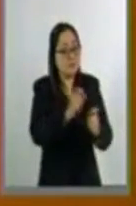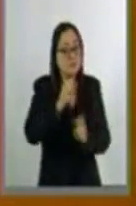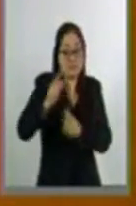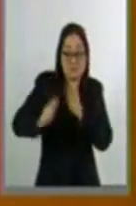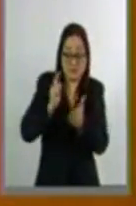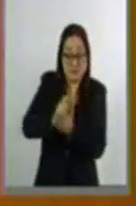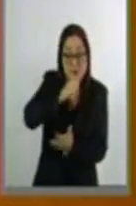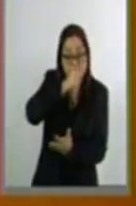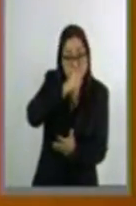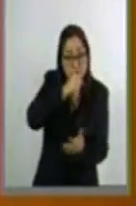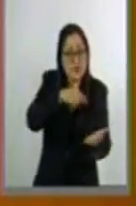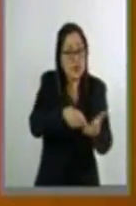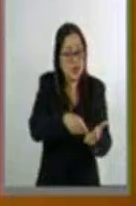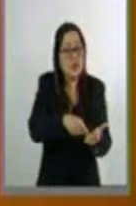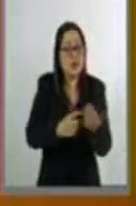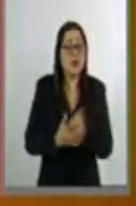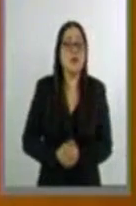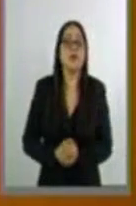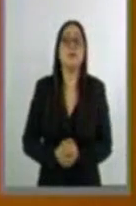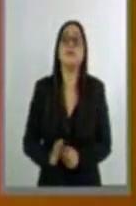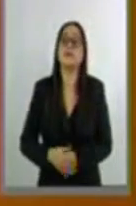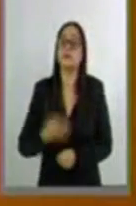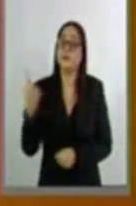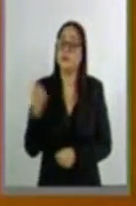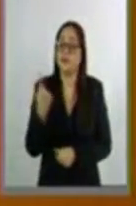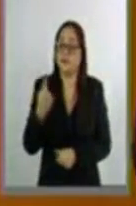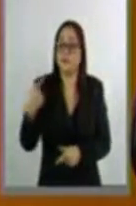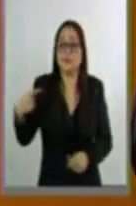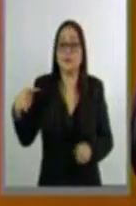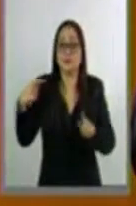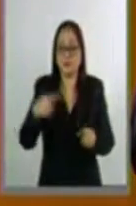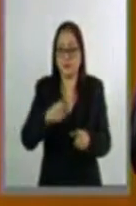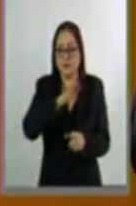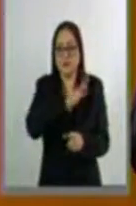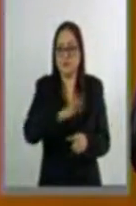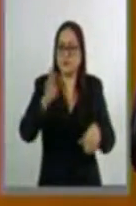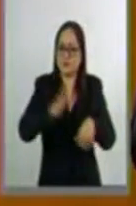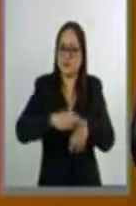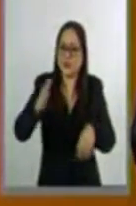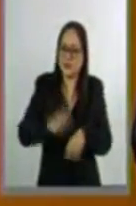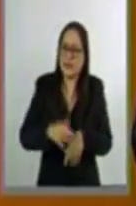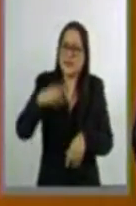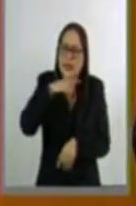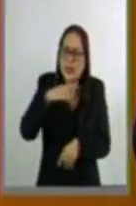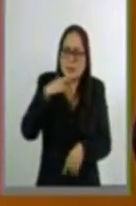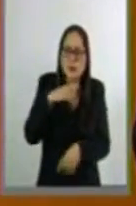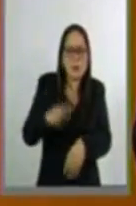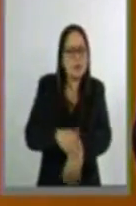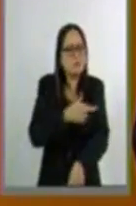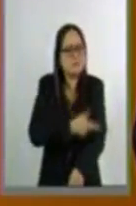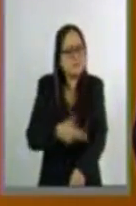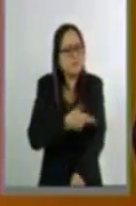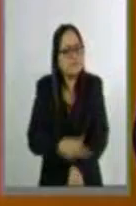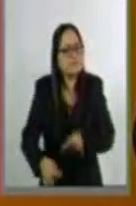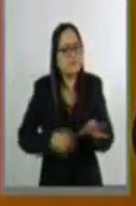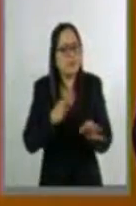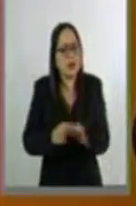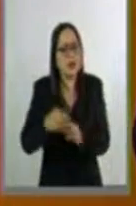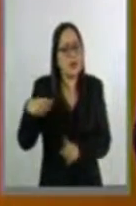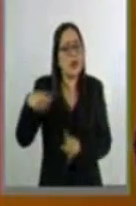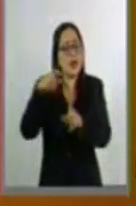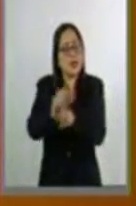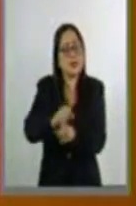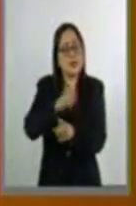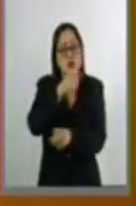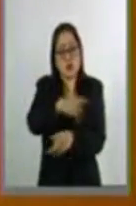iniciativa, porque permite agilizar y dar garantía al cumplimiento del